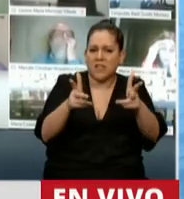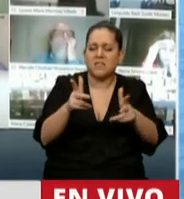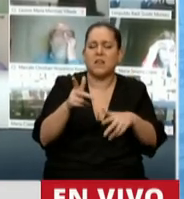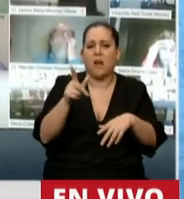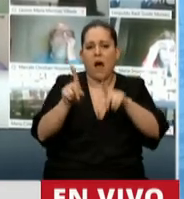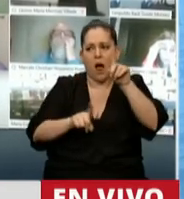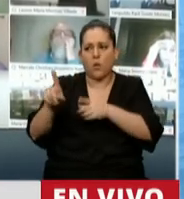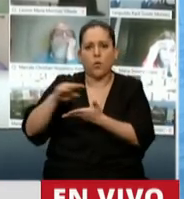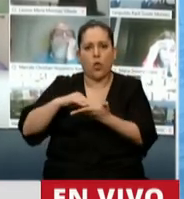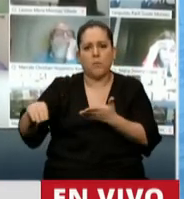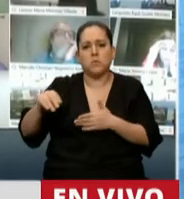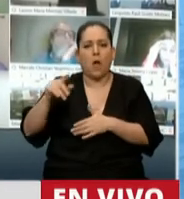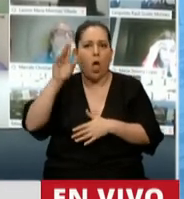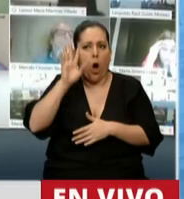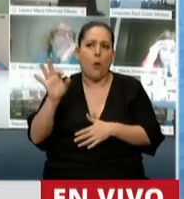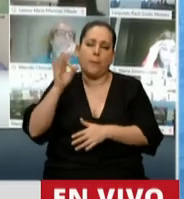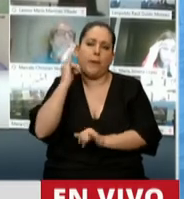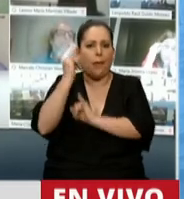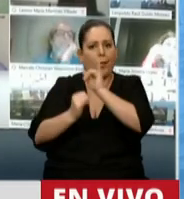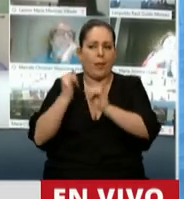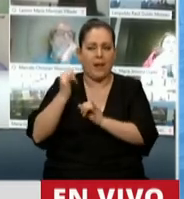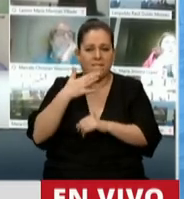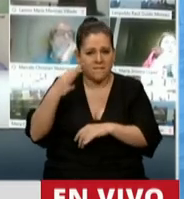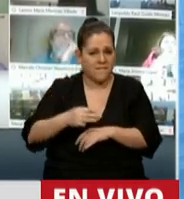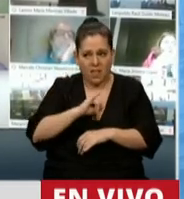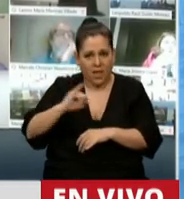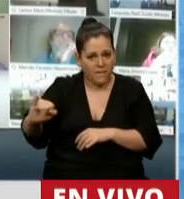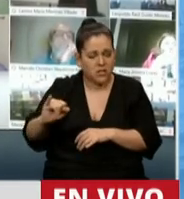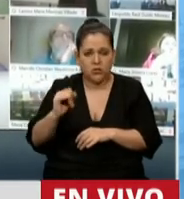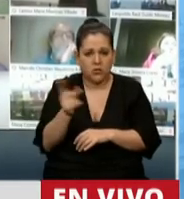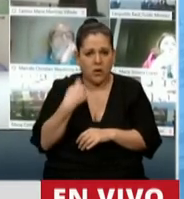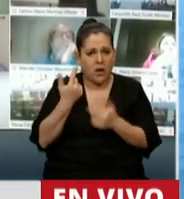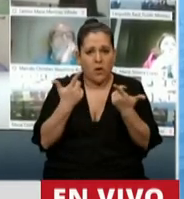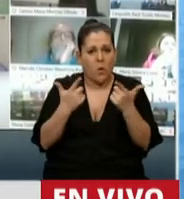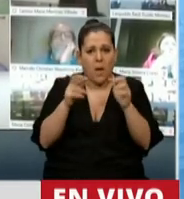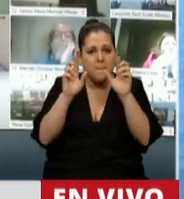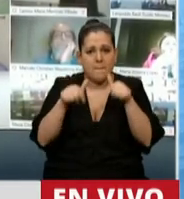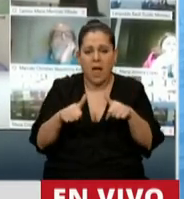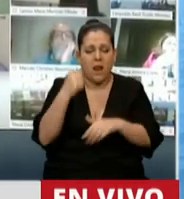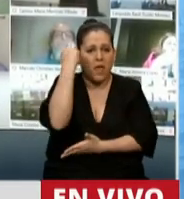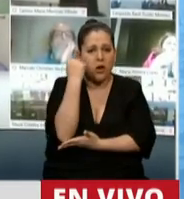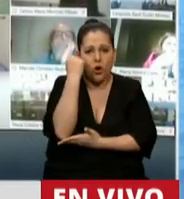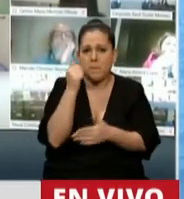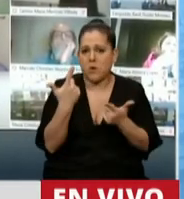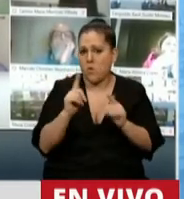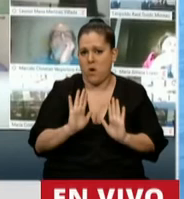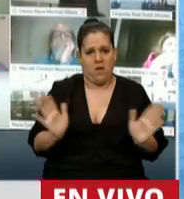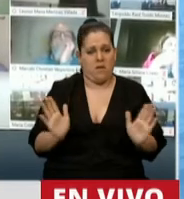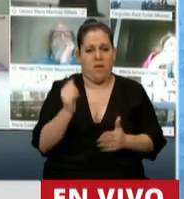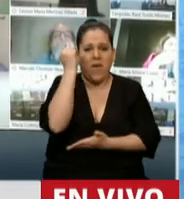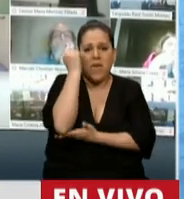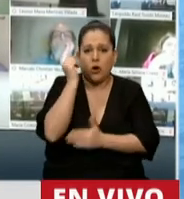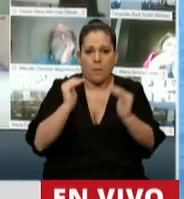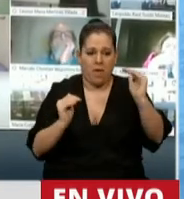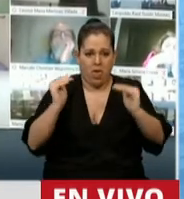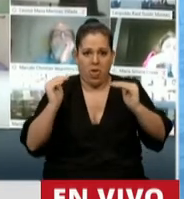han opinado estos últimos días que no tenemos plan económico y que no vamos a tener equilibrio económico por el